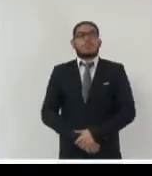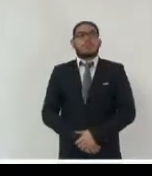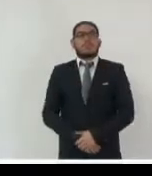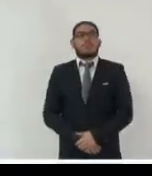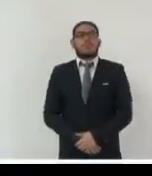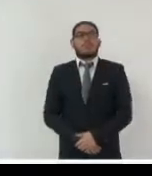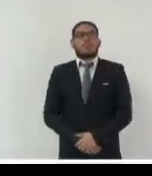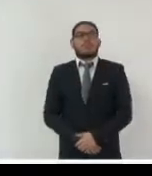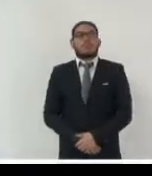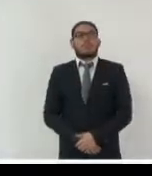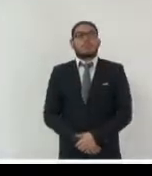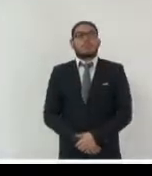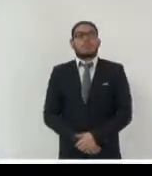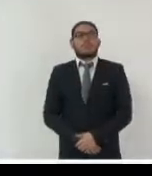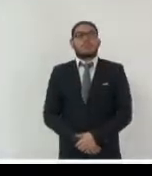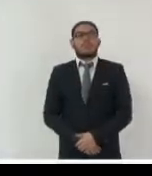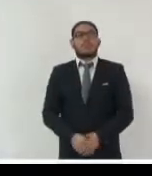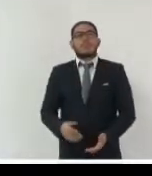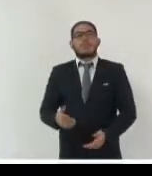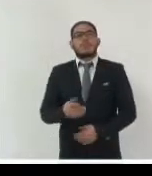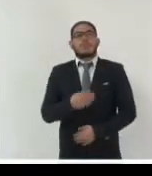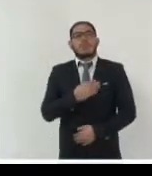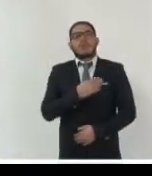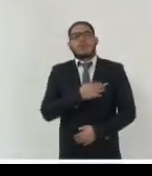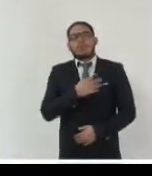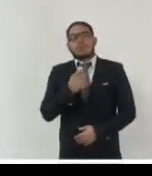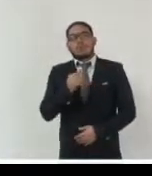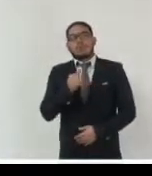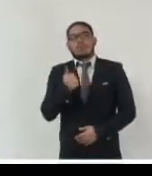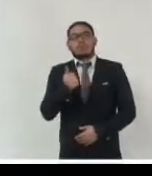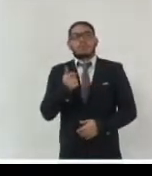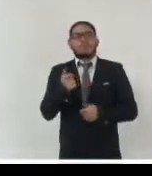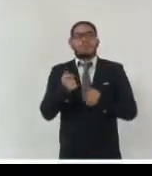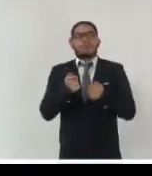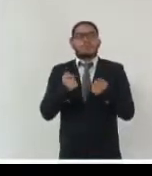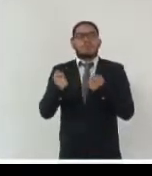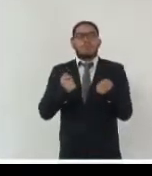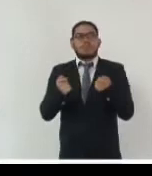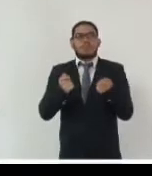Bueno. Estos somos nosotros con todos nuestros dientes de sable